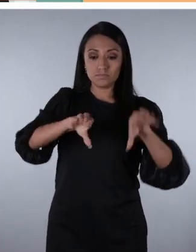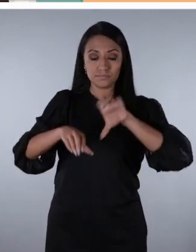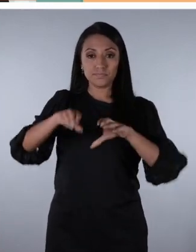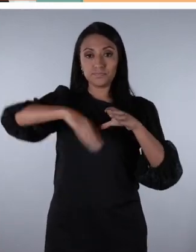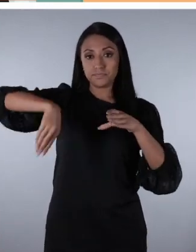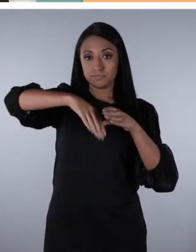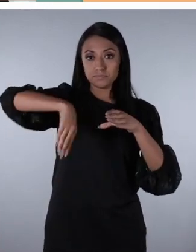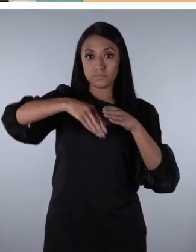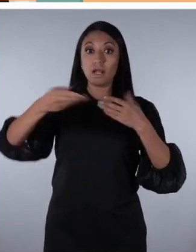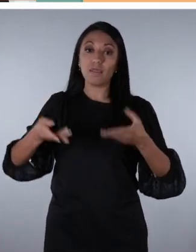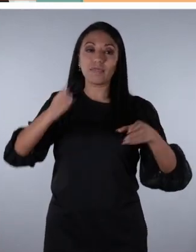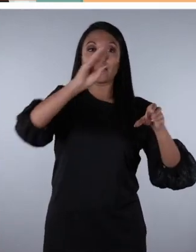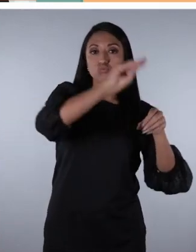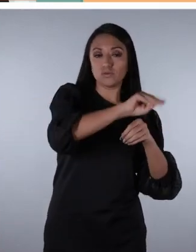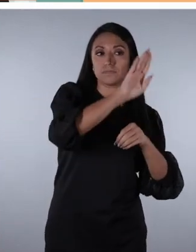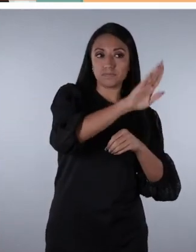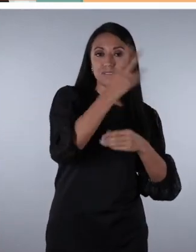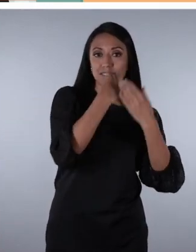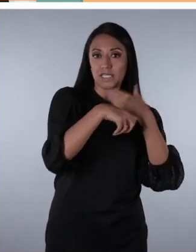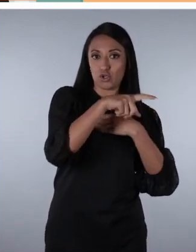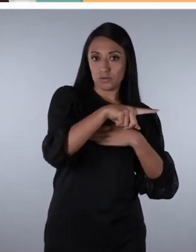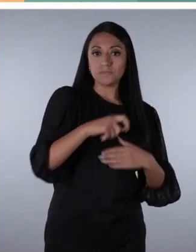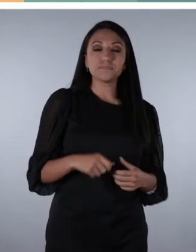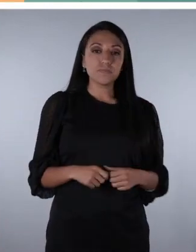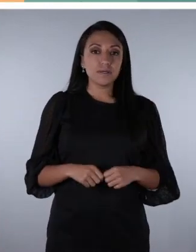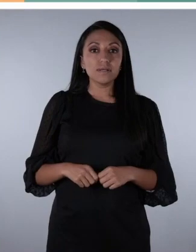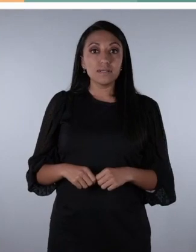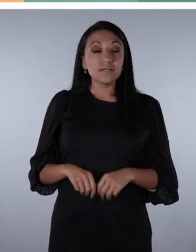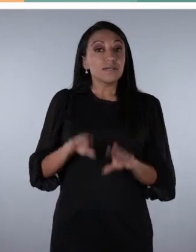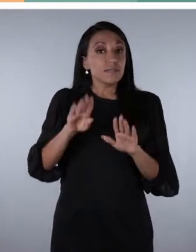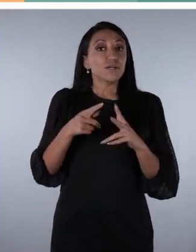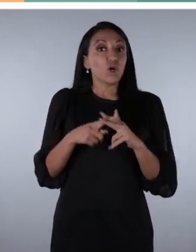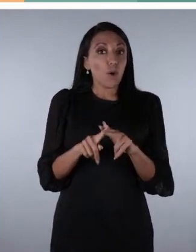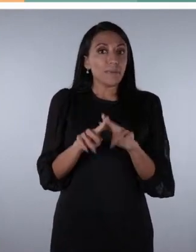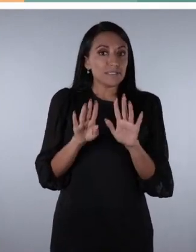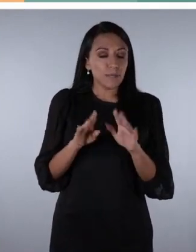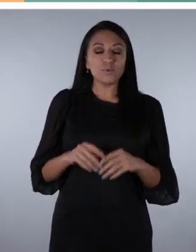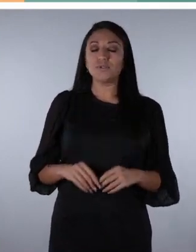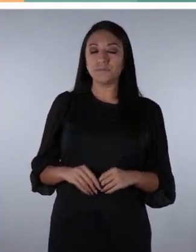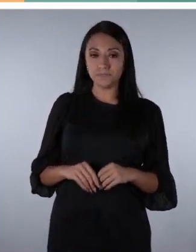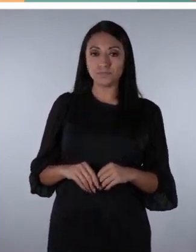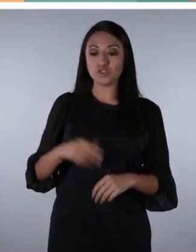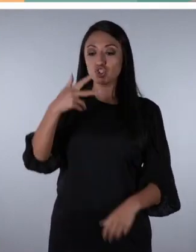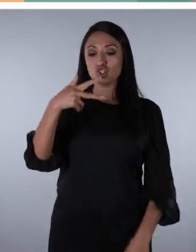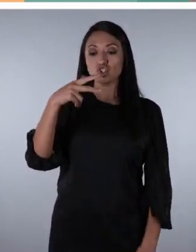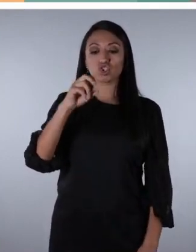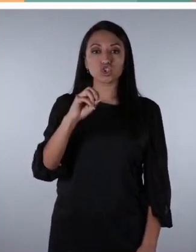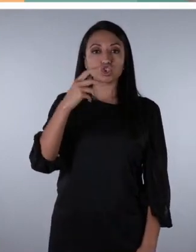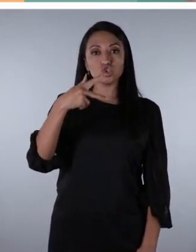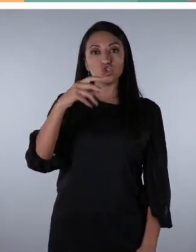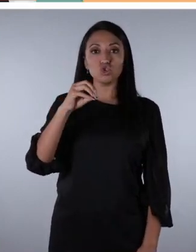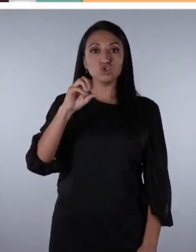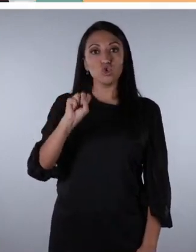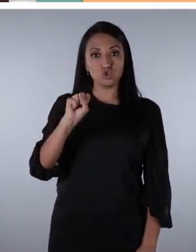recipiente antes de colocarle en el recipiente de nuestros hijos. Vamos a comenzar por los chochos.